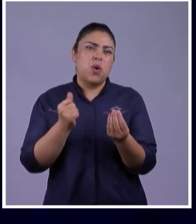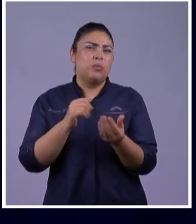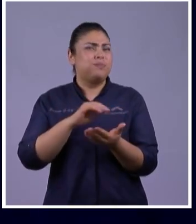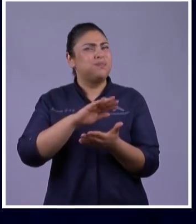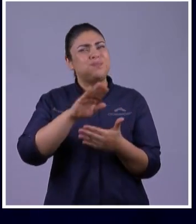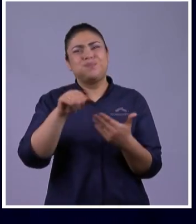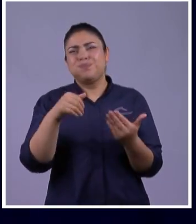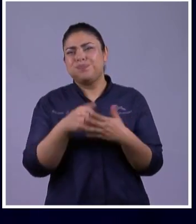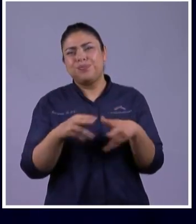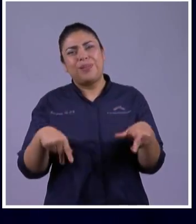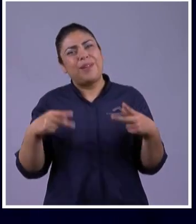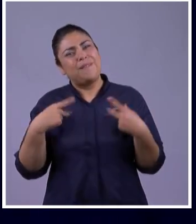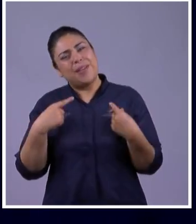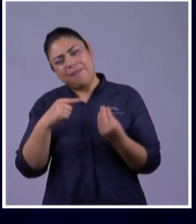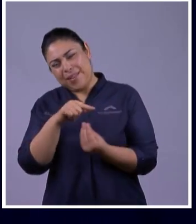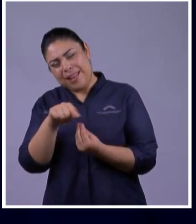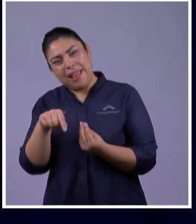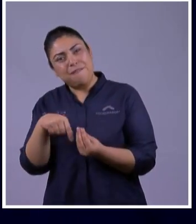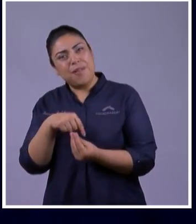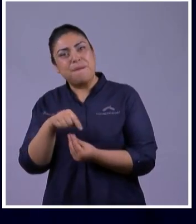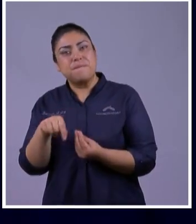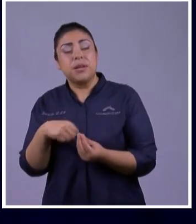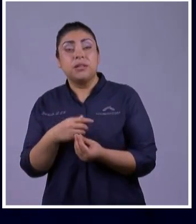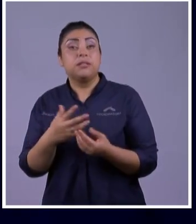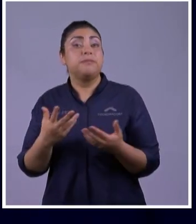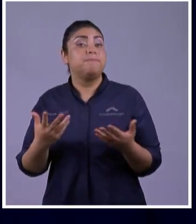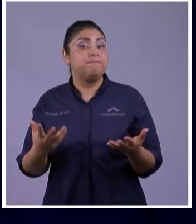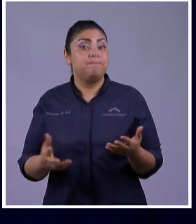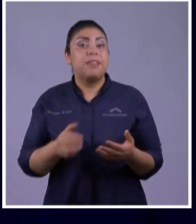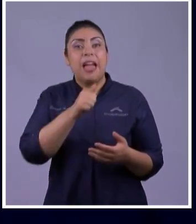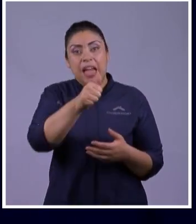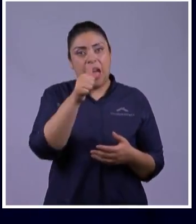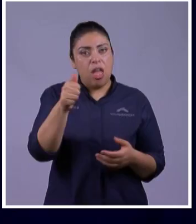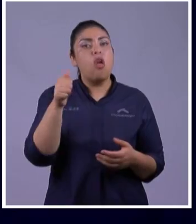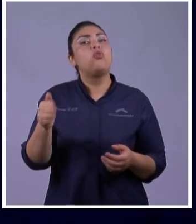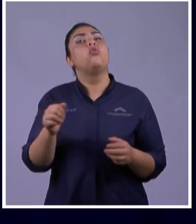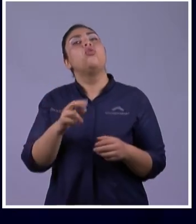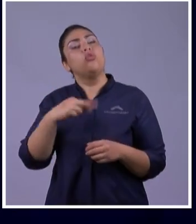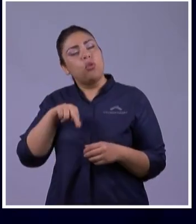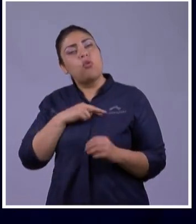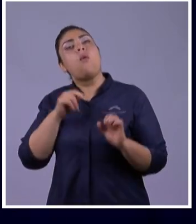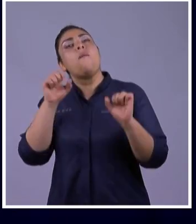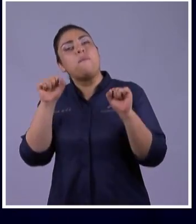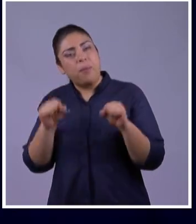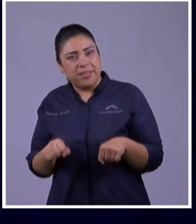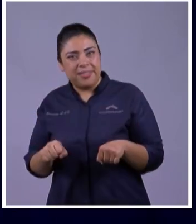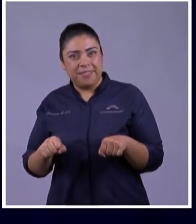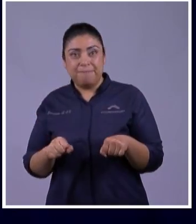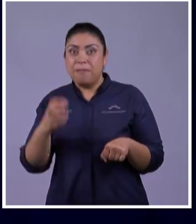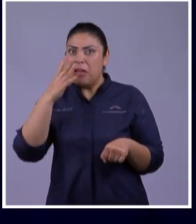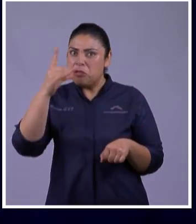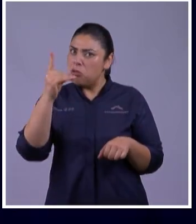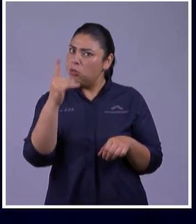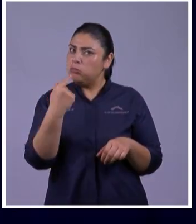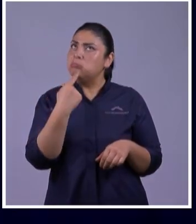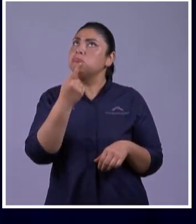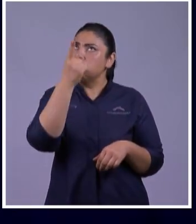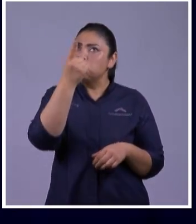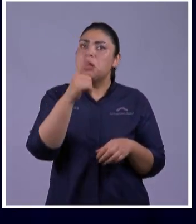Adaptar a la nueva familia Entonces Si existe dentro De nosotros Eso Y por eso Dios dejó El frío Y el calor El invierno Y el